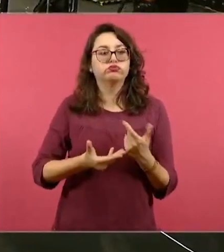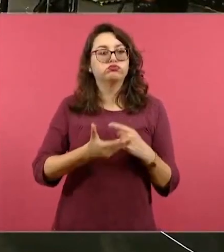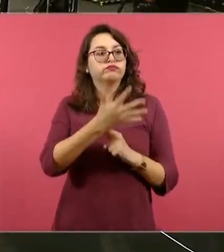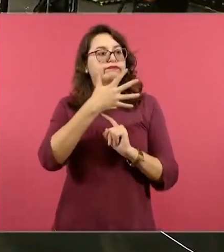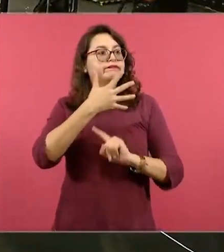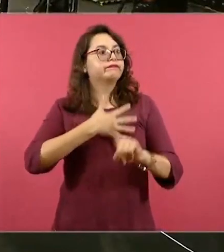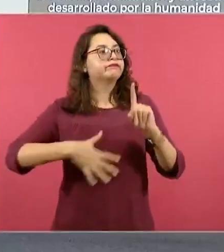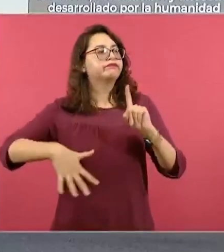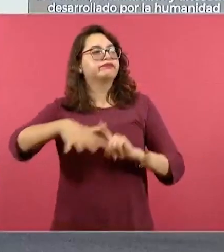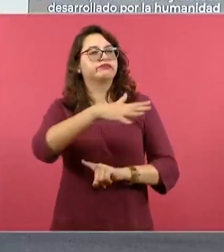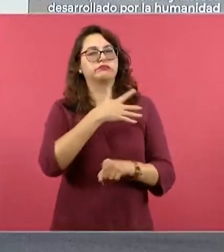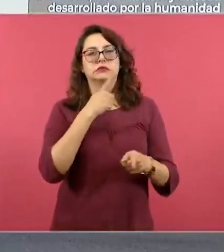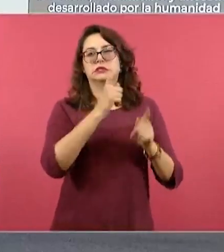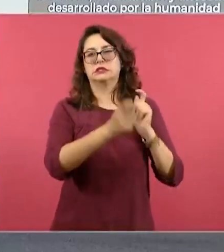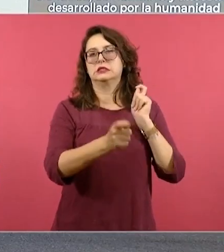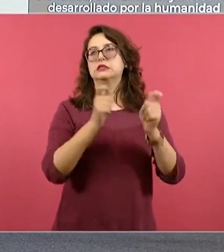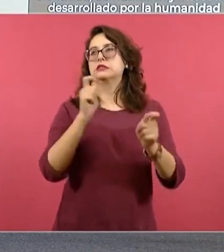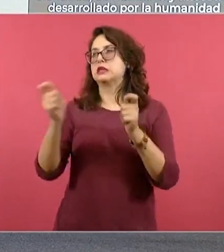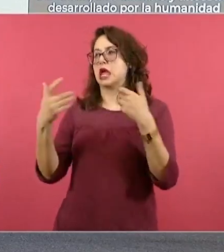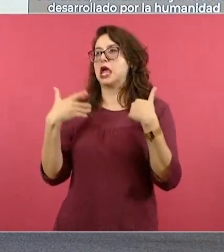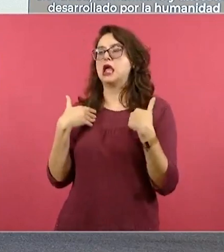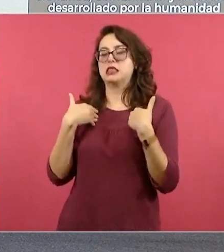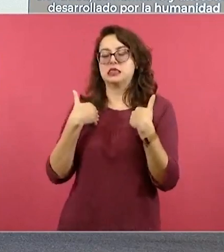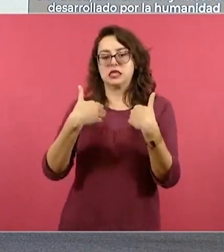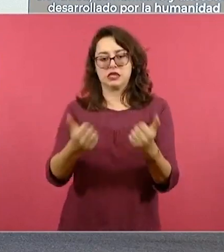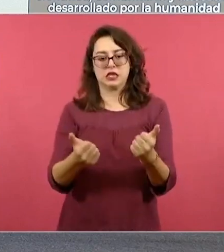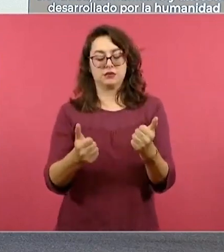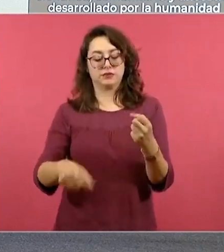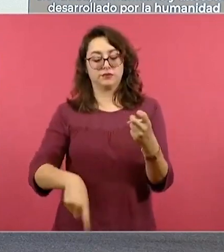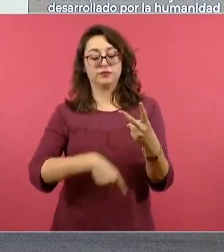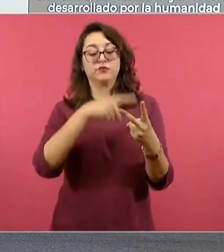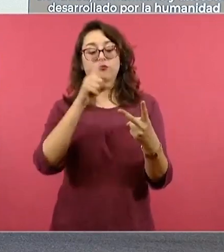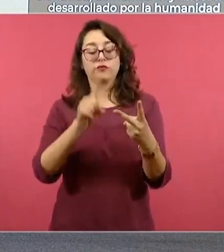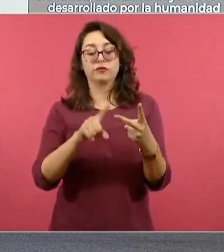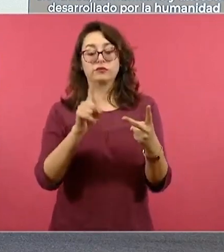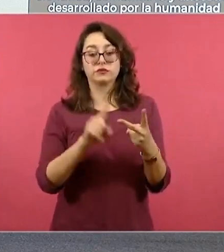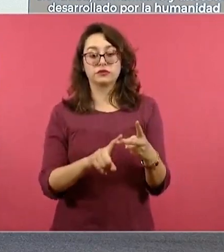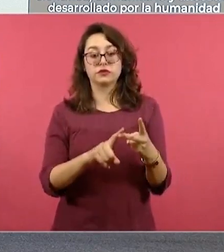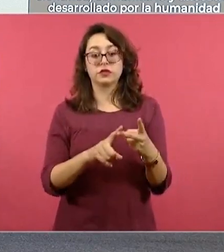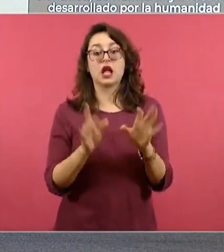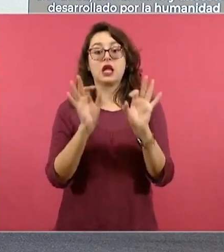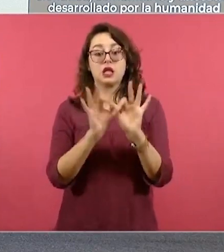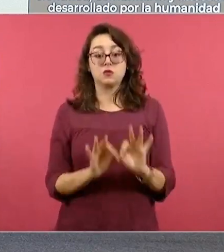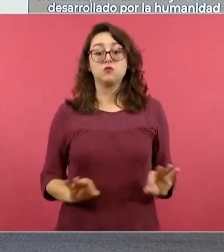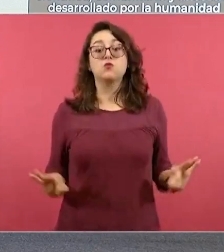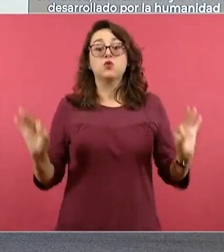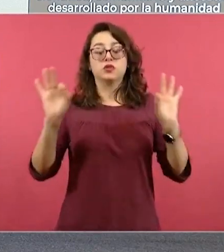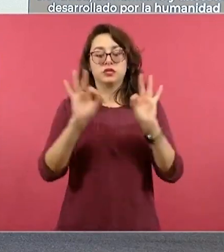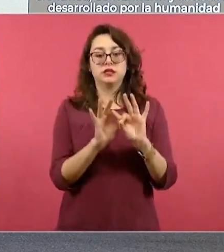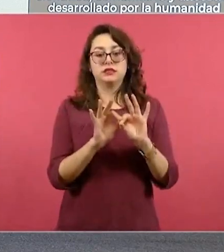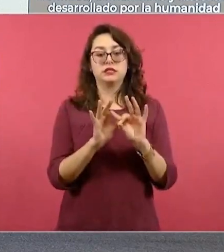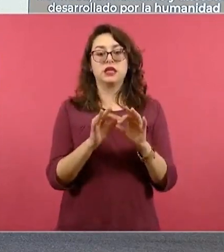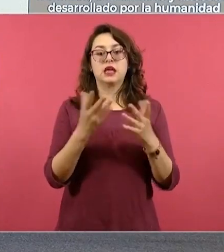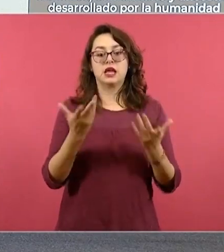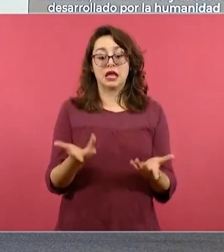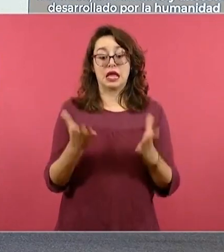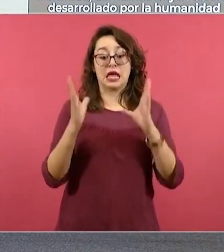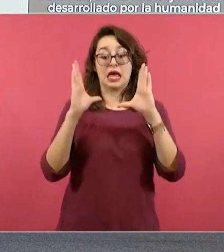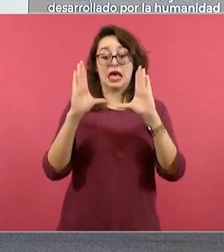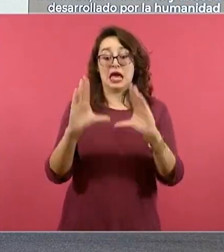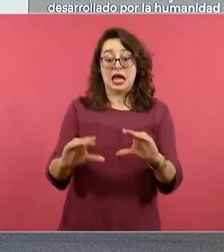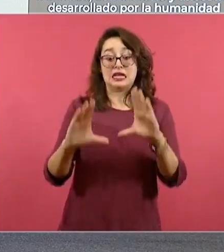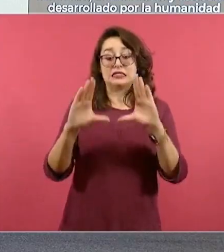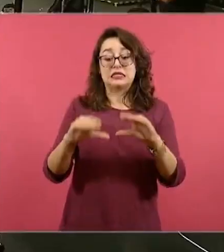poder democratizar el conocimiento. Es decir, poder vincular un conocimiento